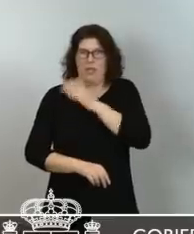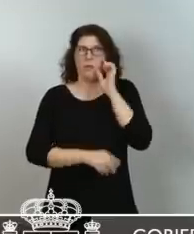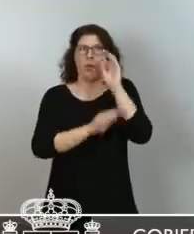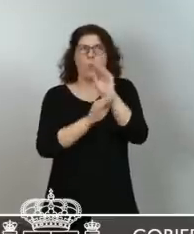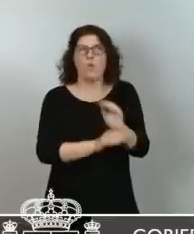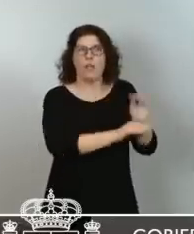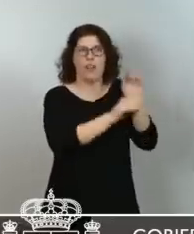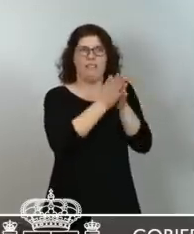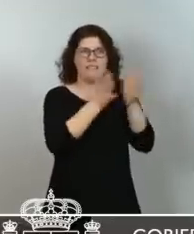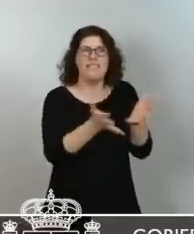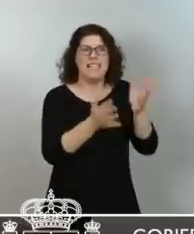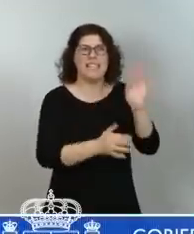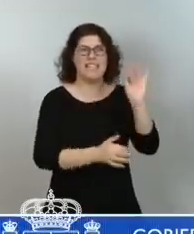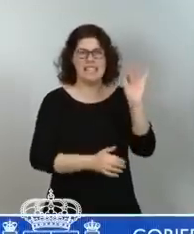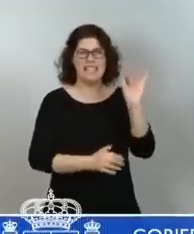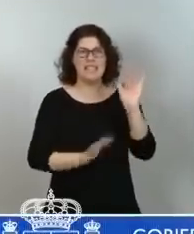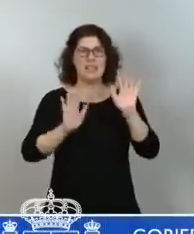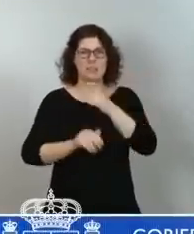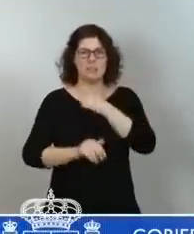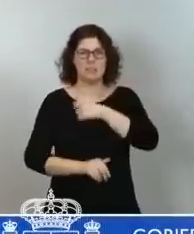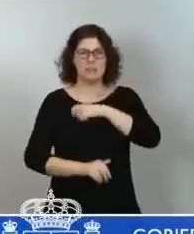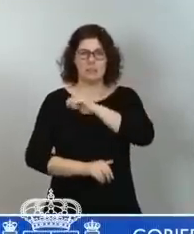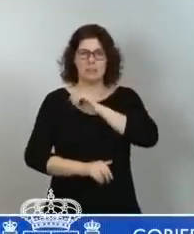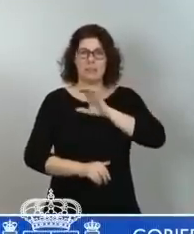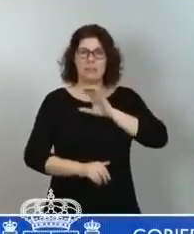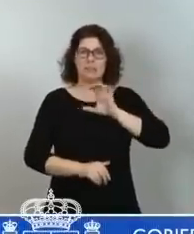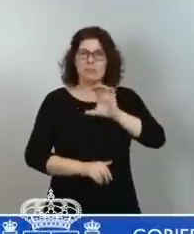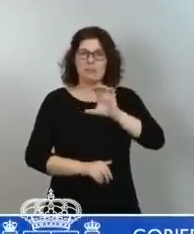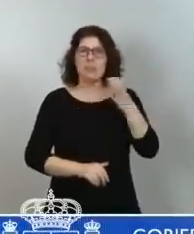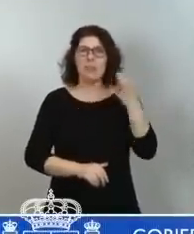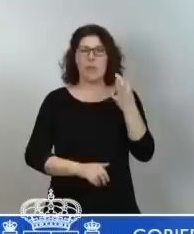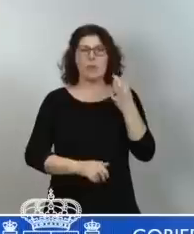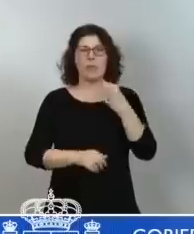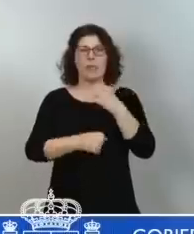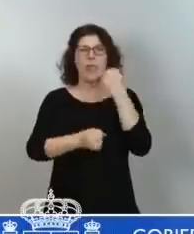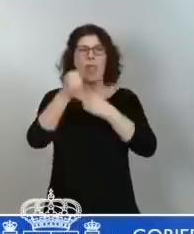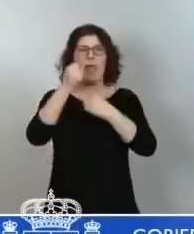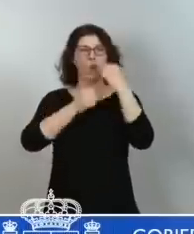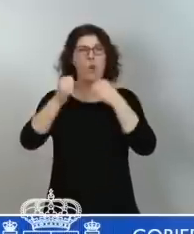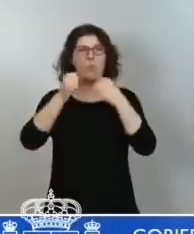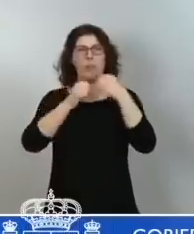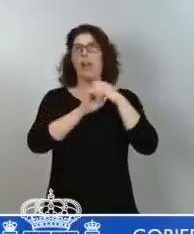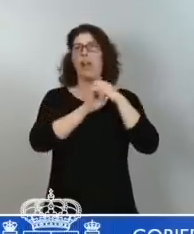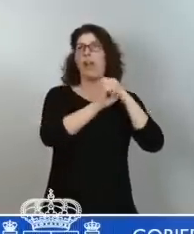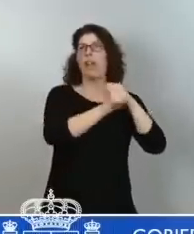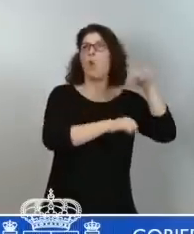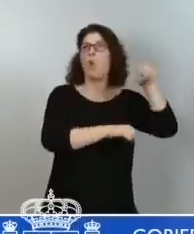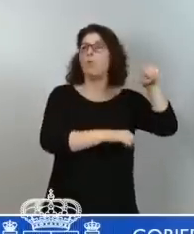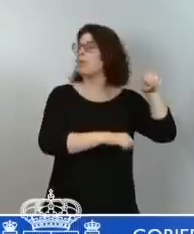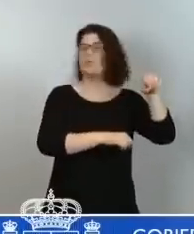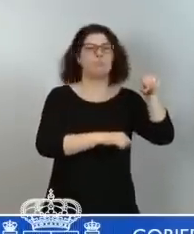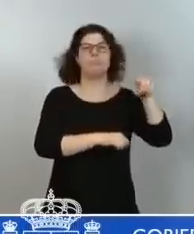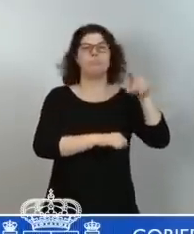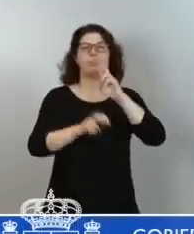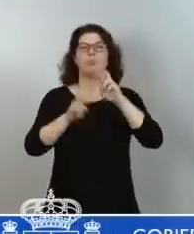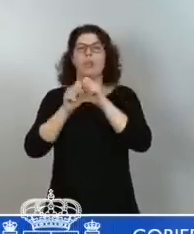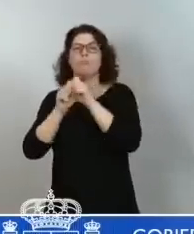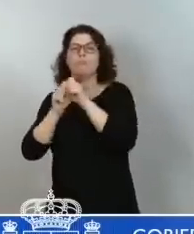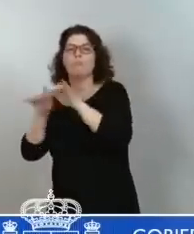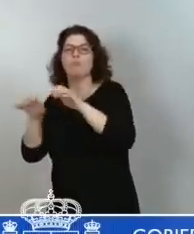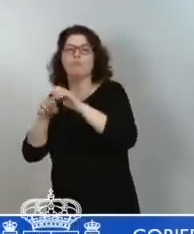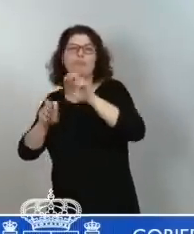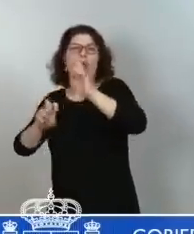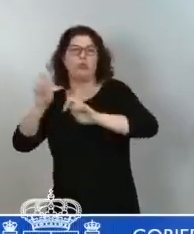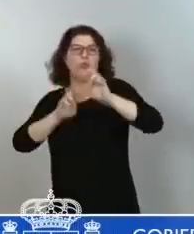Pero España tiene que diversificar su economía para no depender solamente de un sector económico que cuando viene una